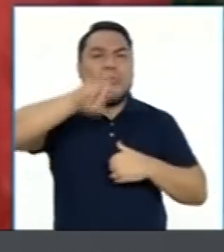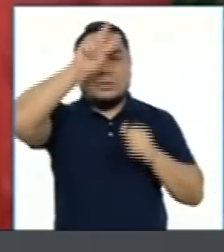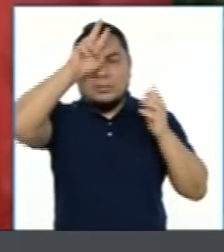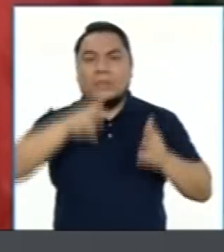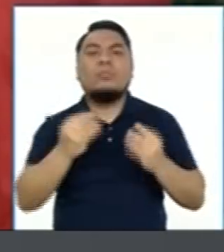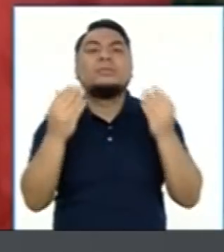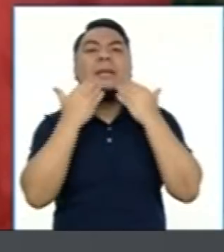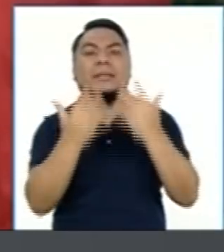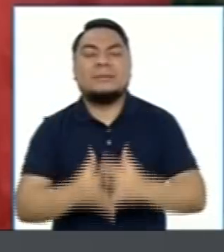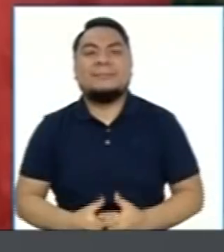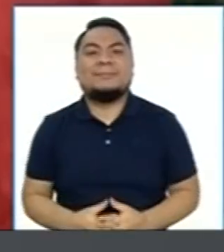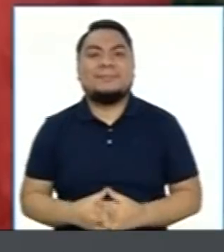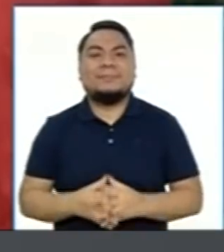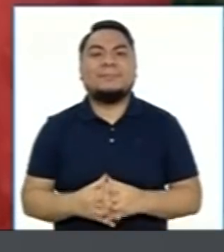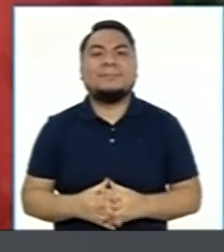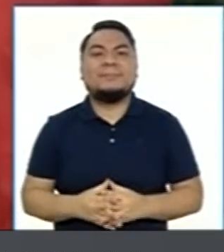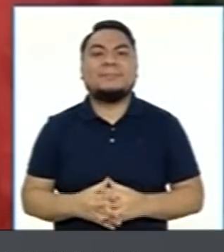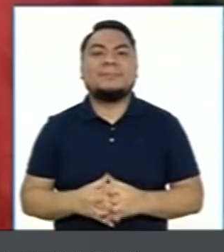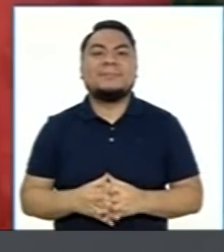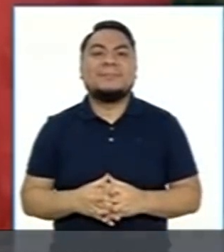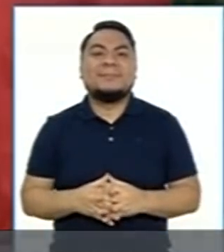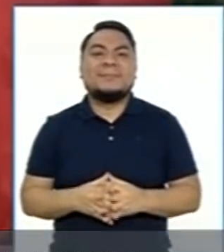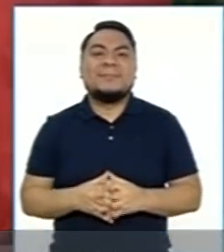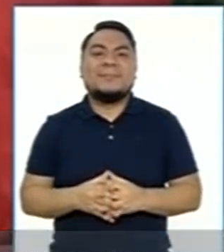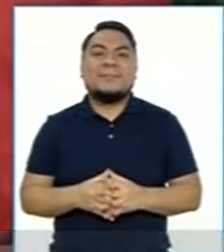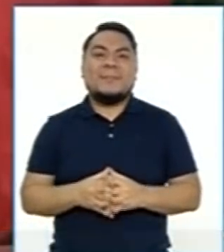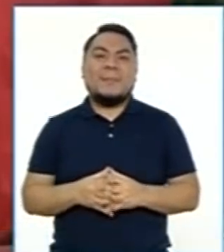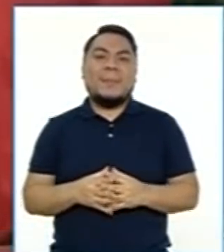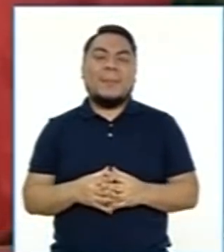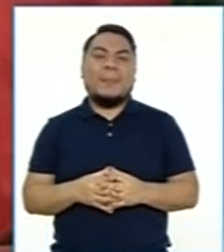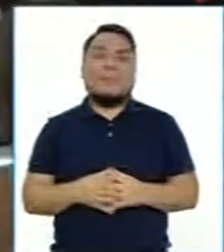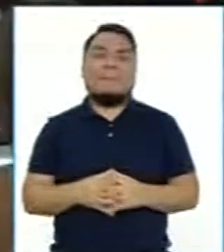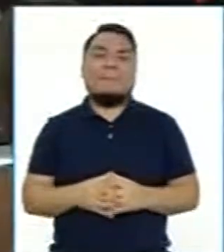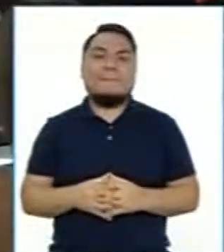todos los peruanos. Muchas gracias. Señora. Así de entonces la conferencia de prensa cargo